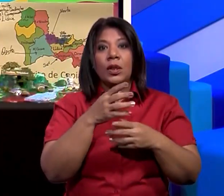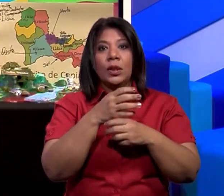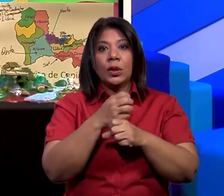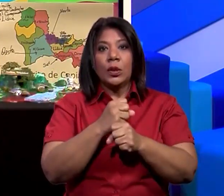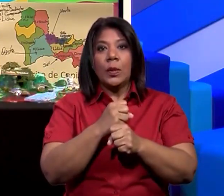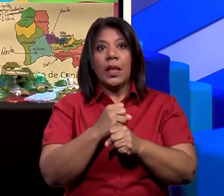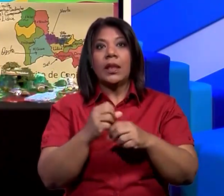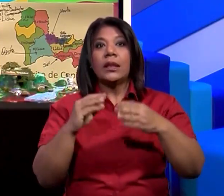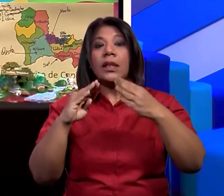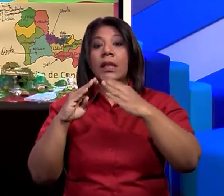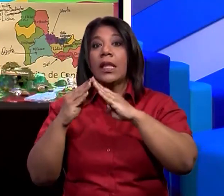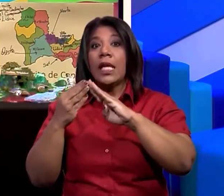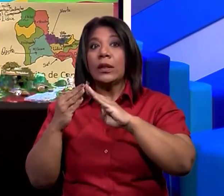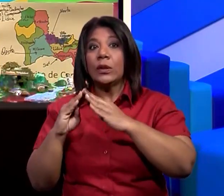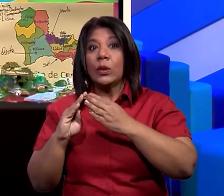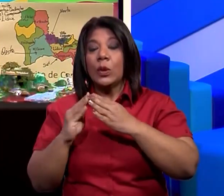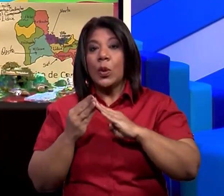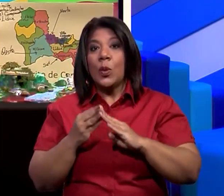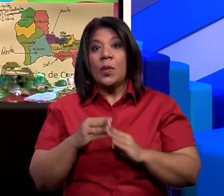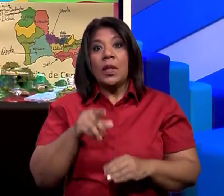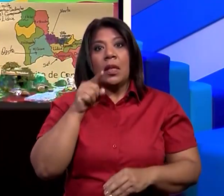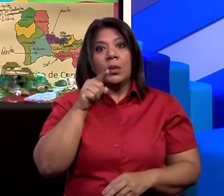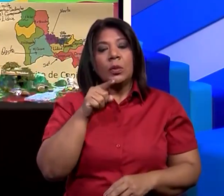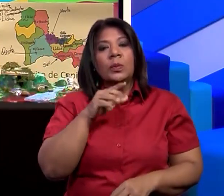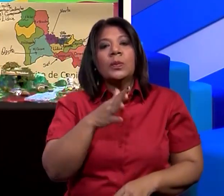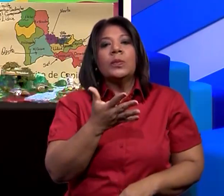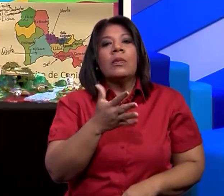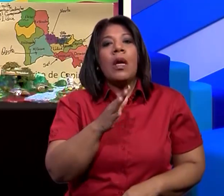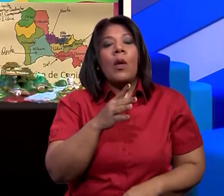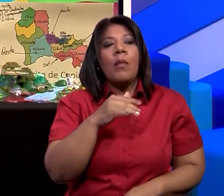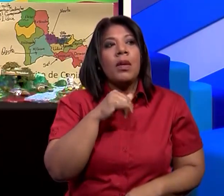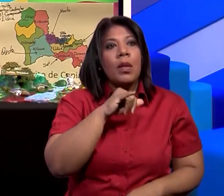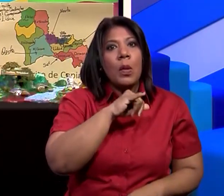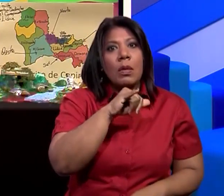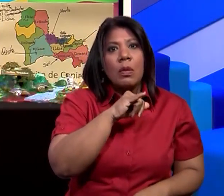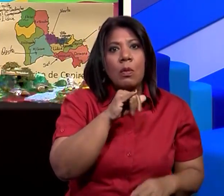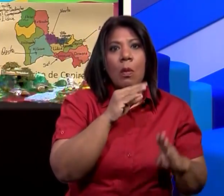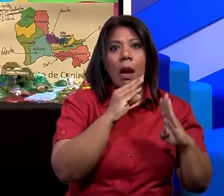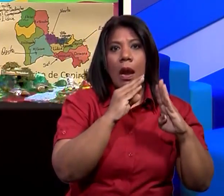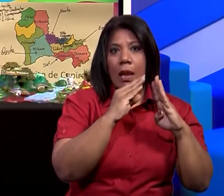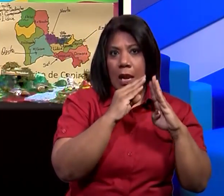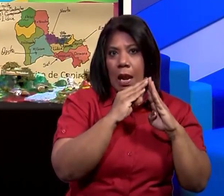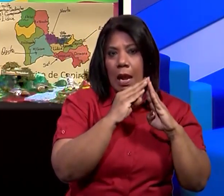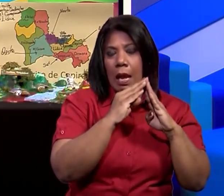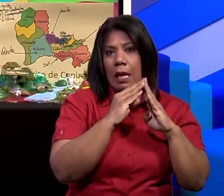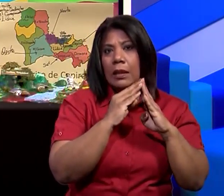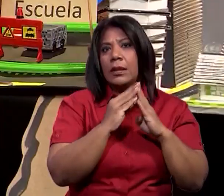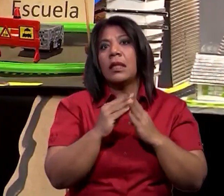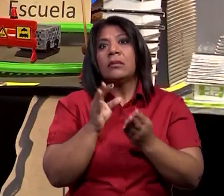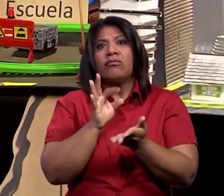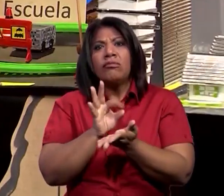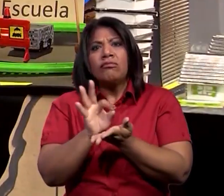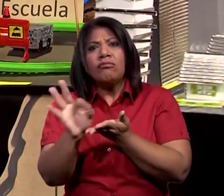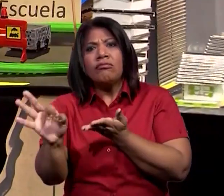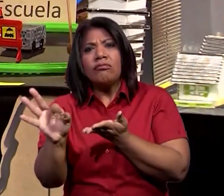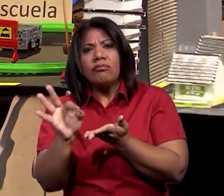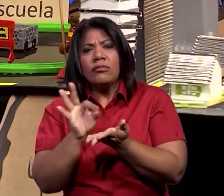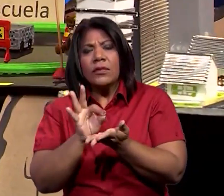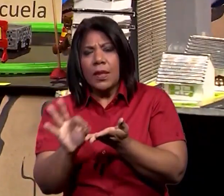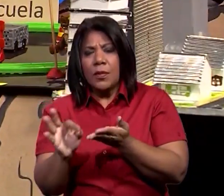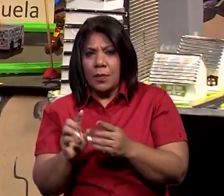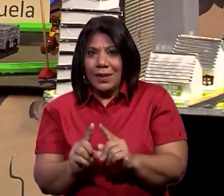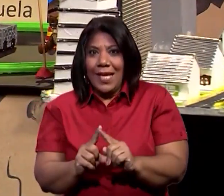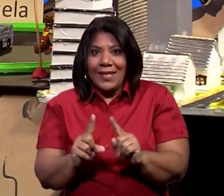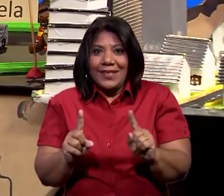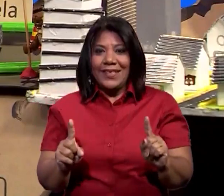comunidades según el que ustedes, el niño vea en casa con ayuda de ustedes. El niño ciego, ustedes le van a